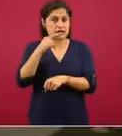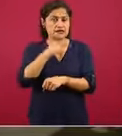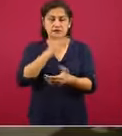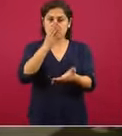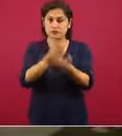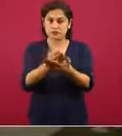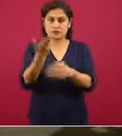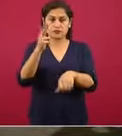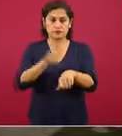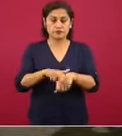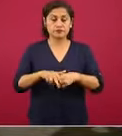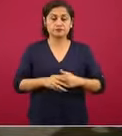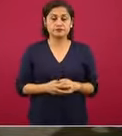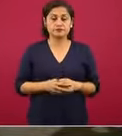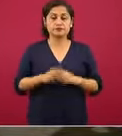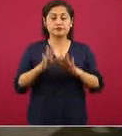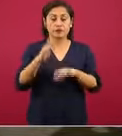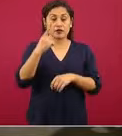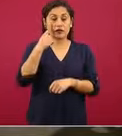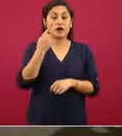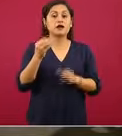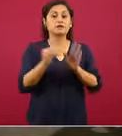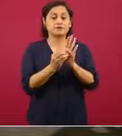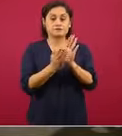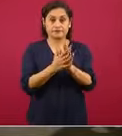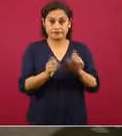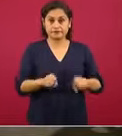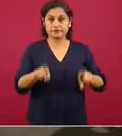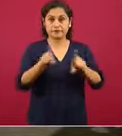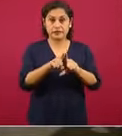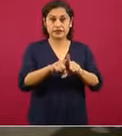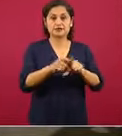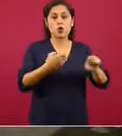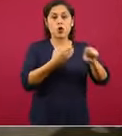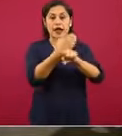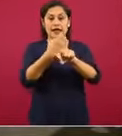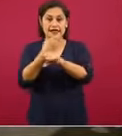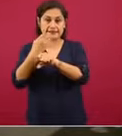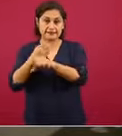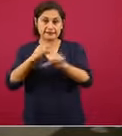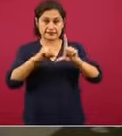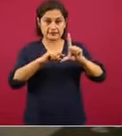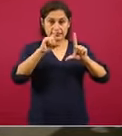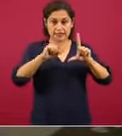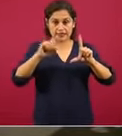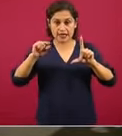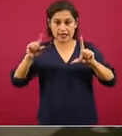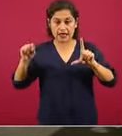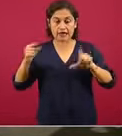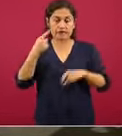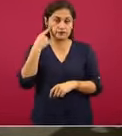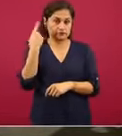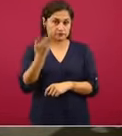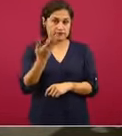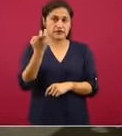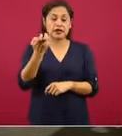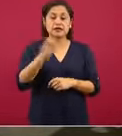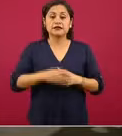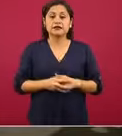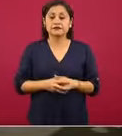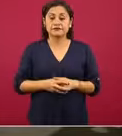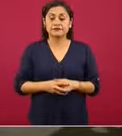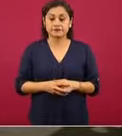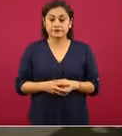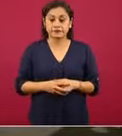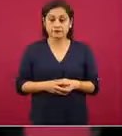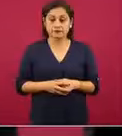después reflejamos esto por los estados, entidades federativas que van aumentando de manera general. Obviamente, tenemos todas estas estadísticas de cada